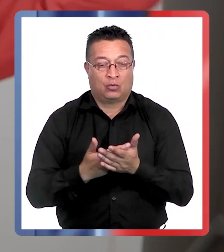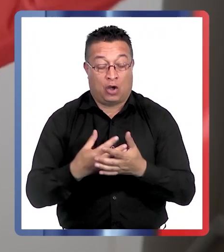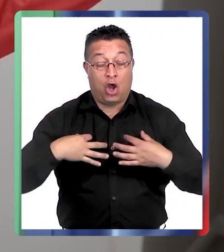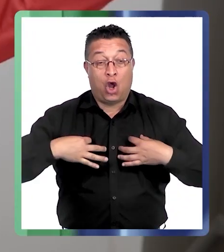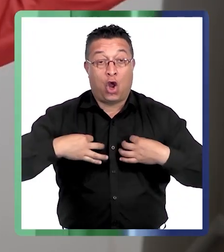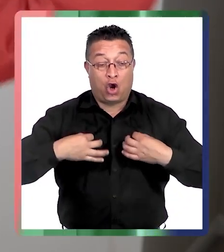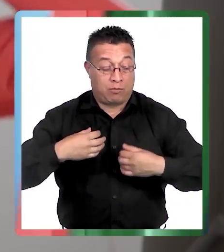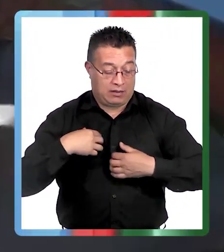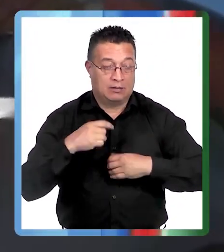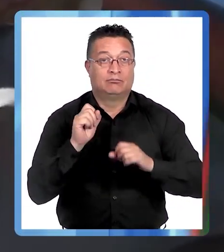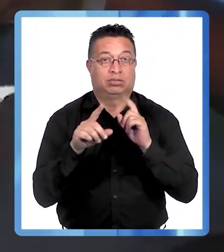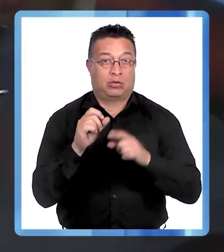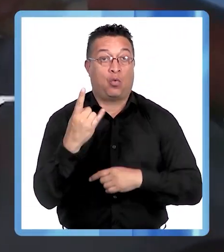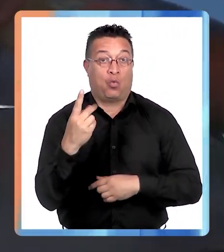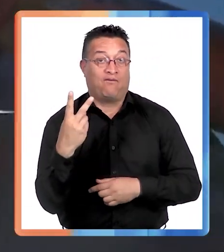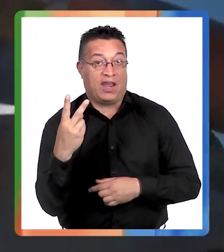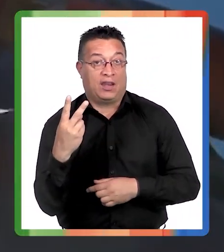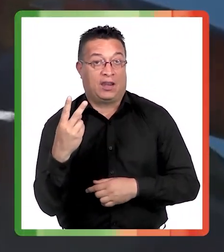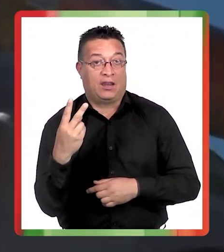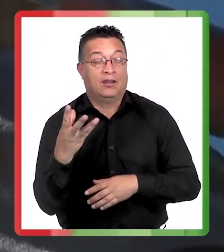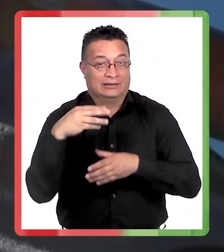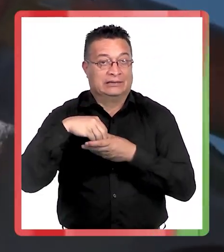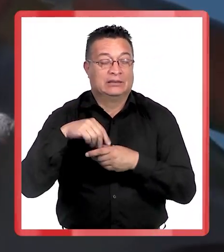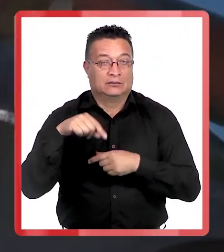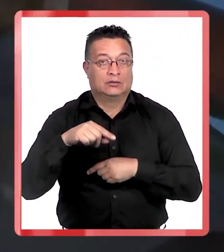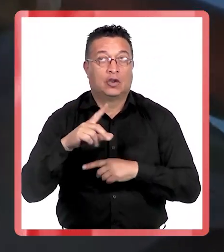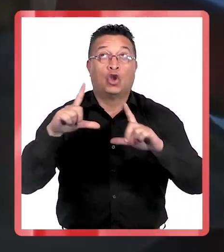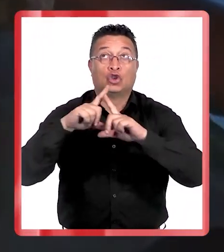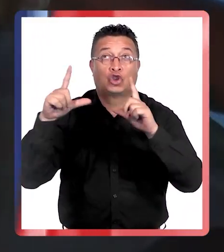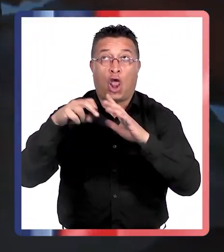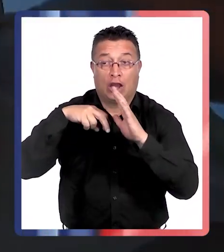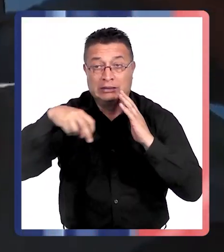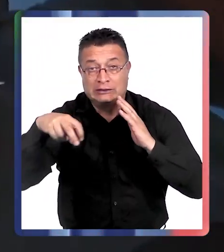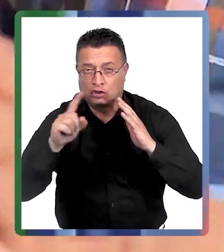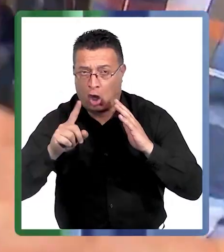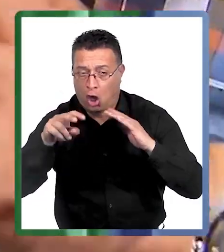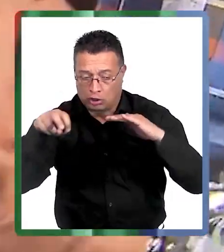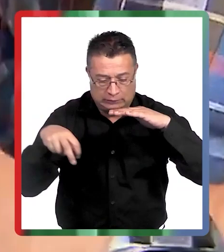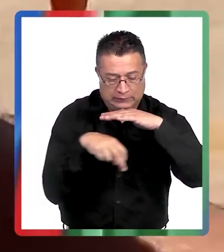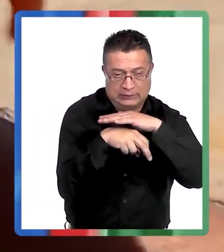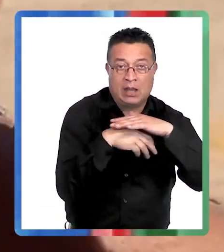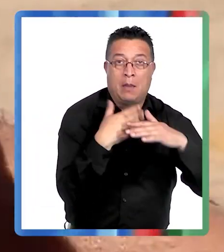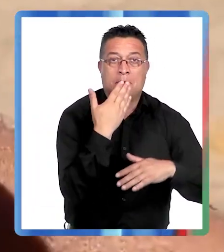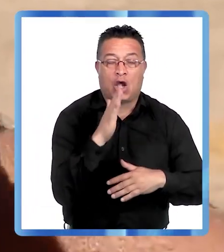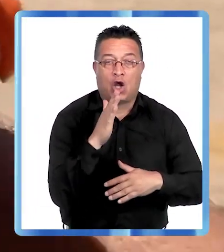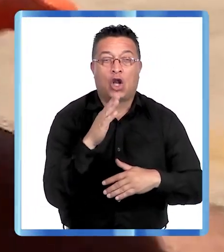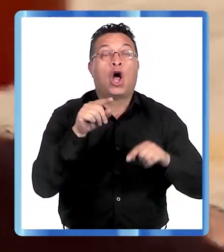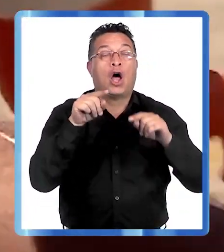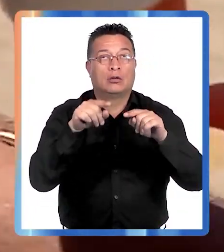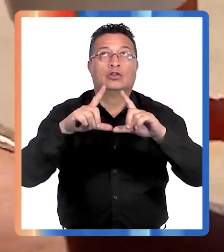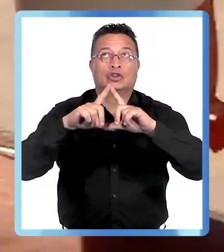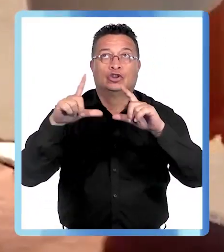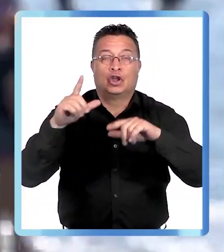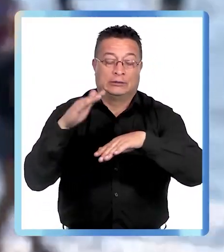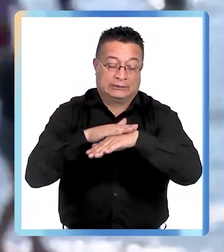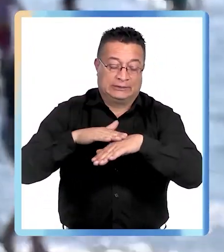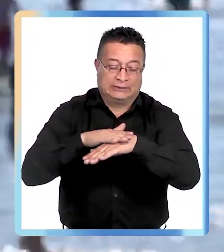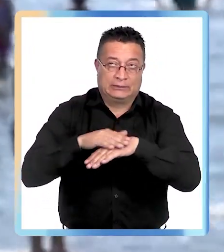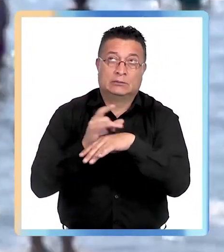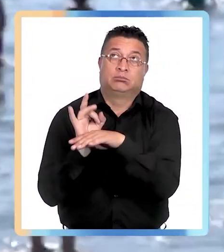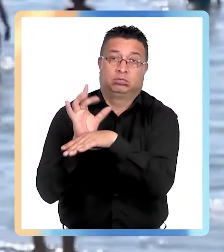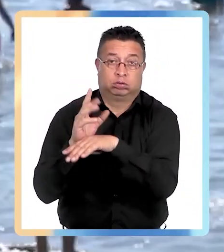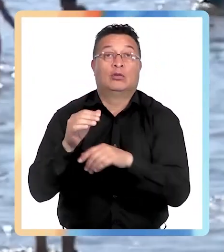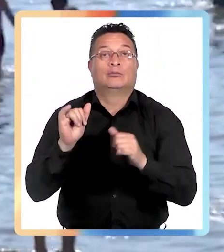Use ropa con protección UV. No se exponga directamente al sol. Prefiere la sombra. Y use protector solar. Son algunos de los